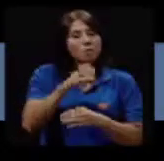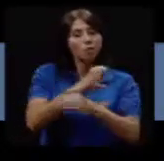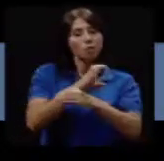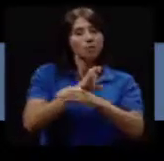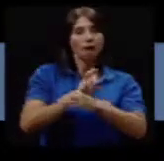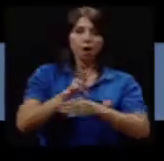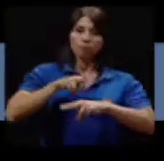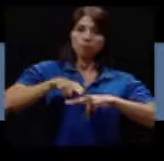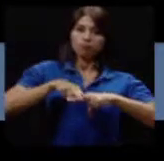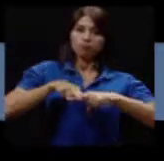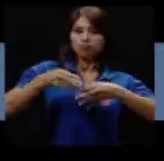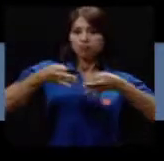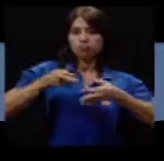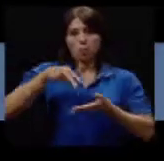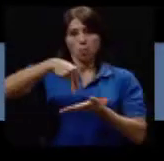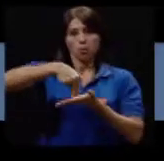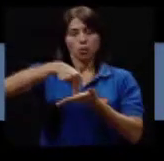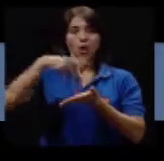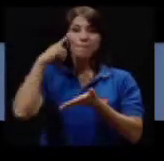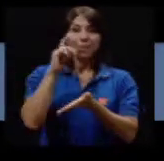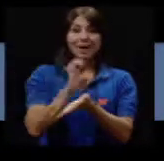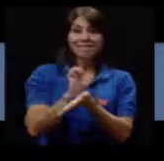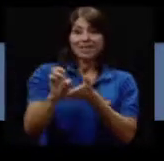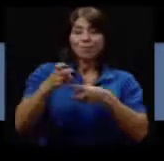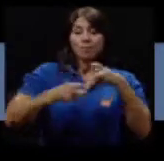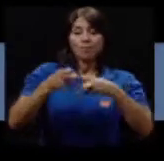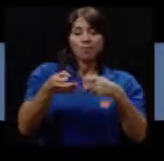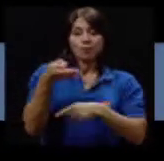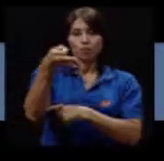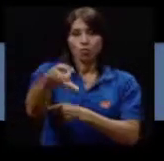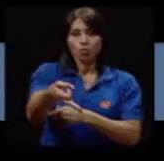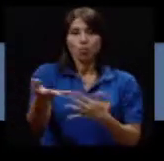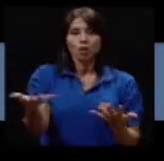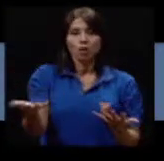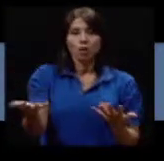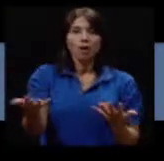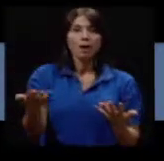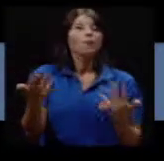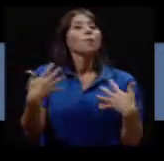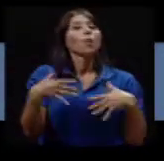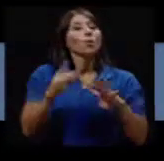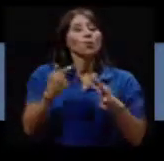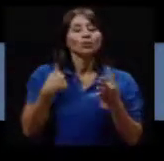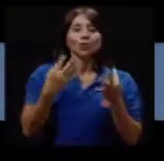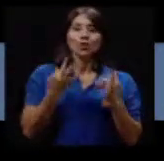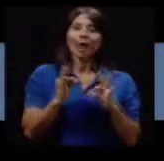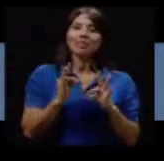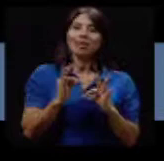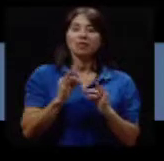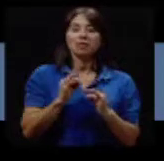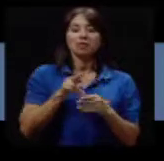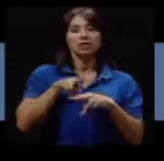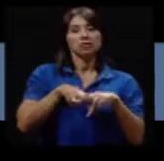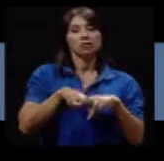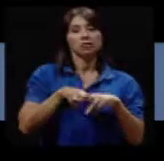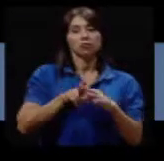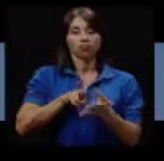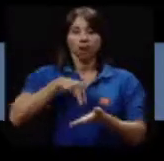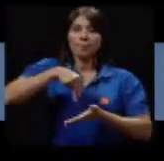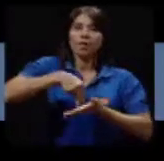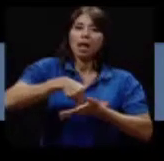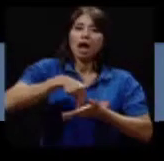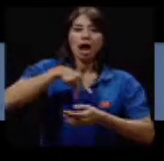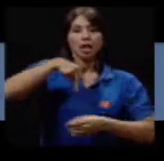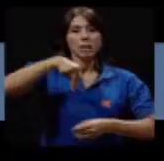regularmente para poder evitar lesiones a futuro por lo menos uno trata de levantarse caminar un rato